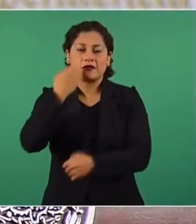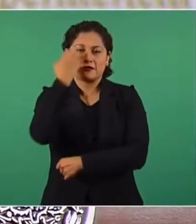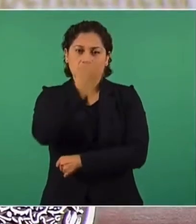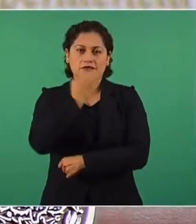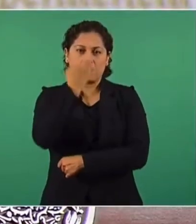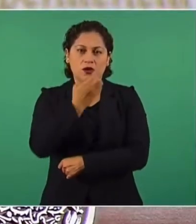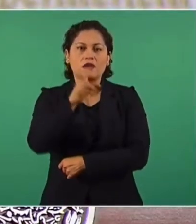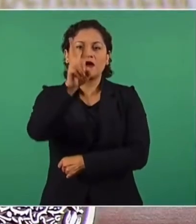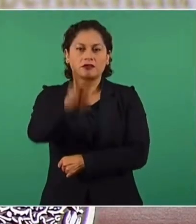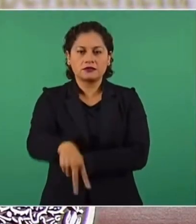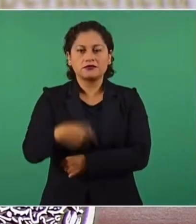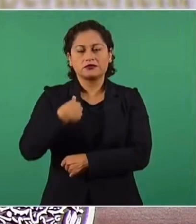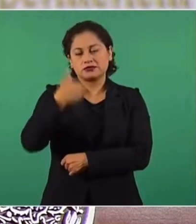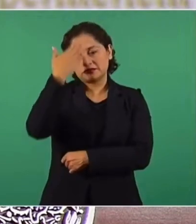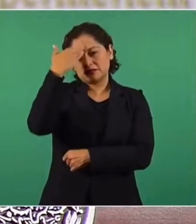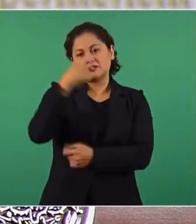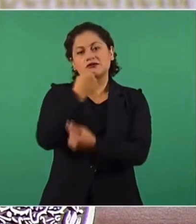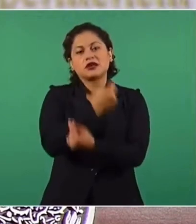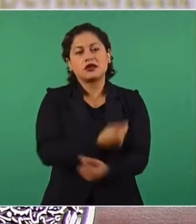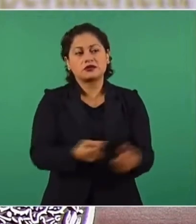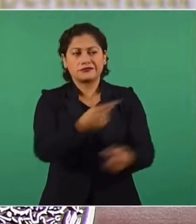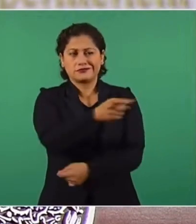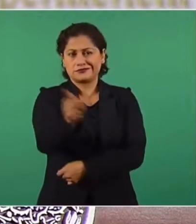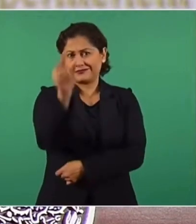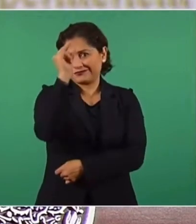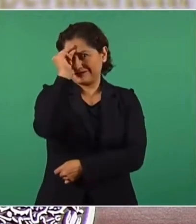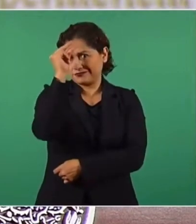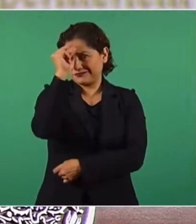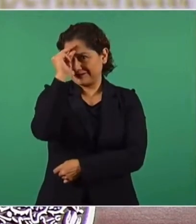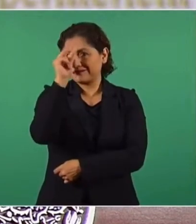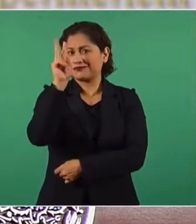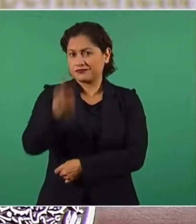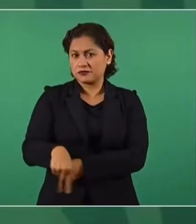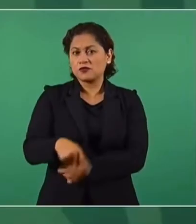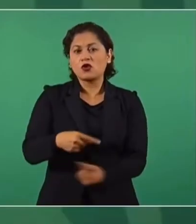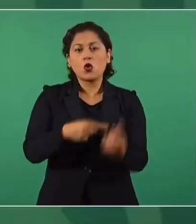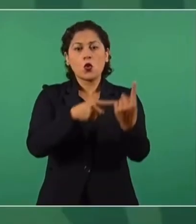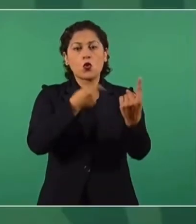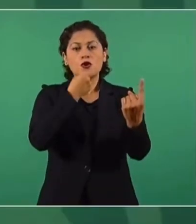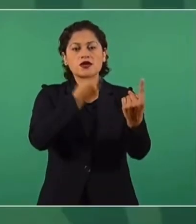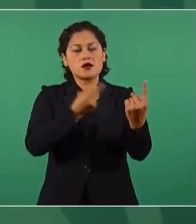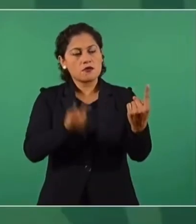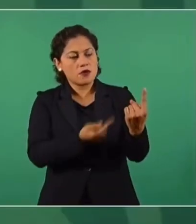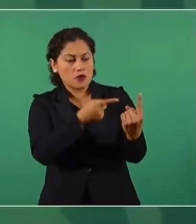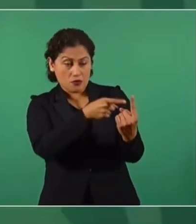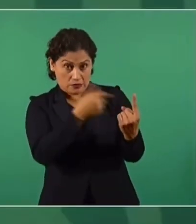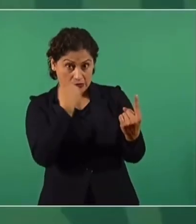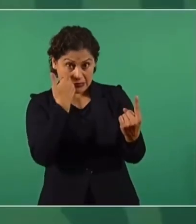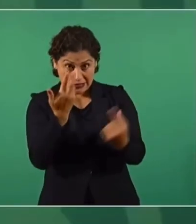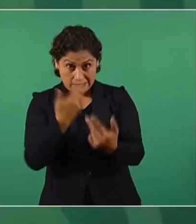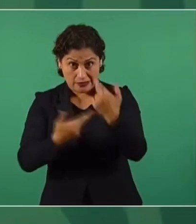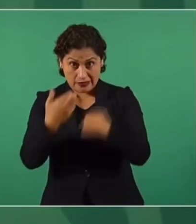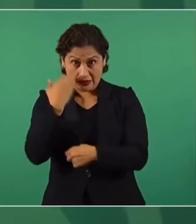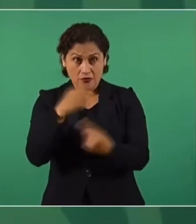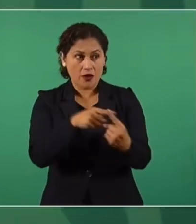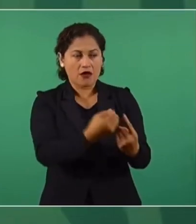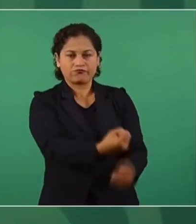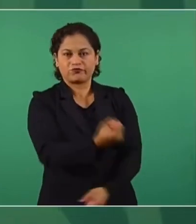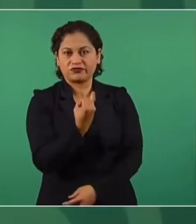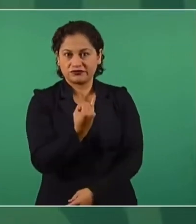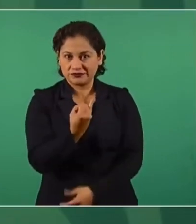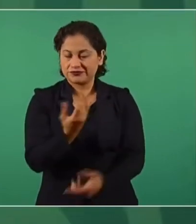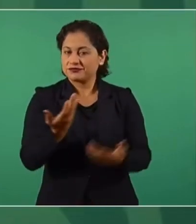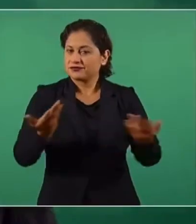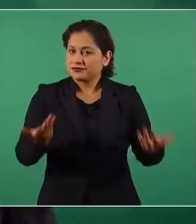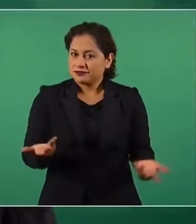son sabios. A un niño le preguntaron si quería regresar a clases y el niño dijo, sí, sí quiero regresar. Lo único que a